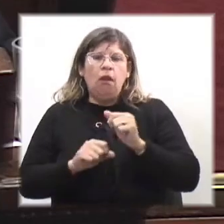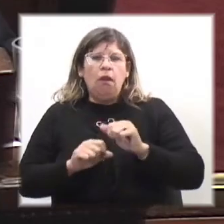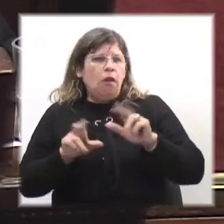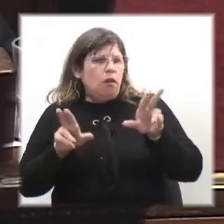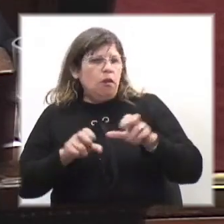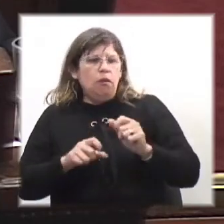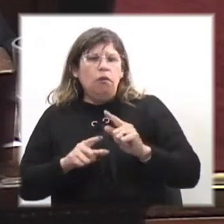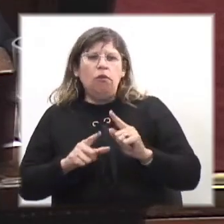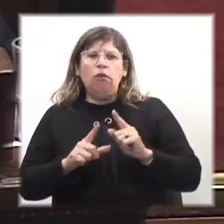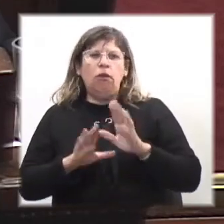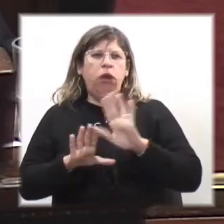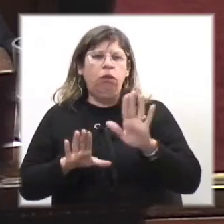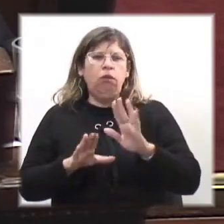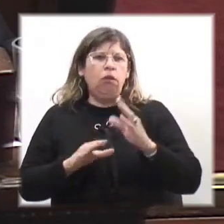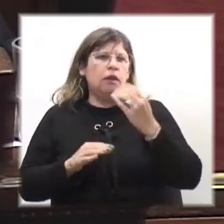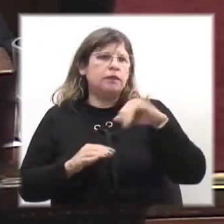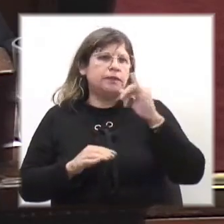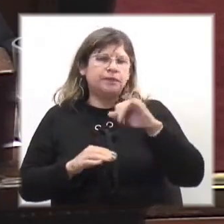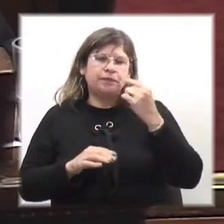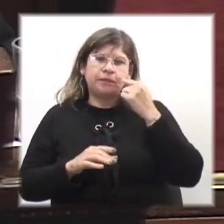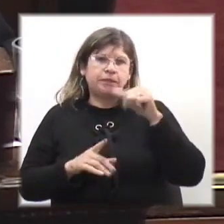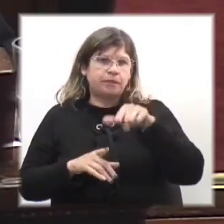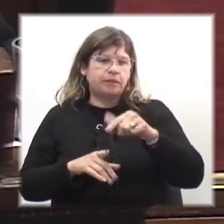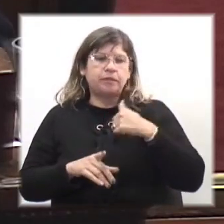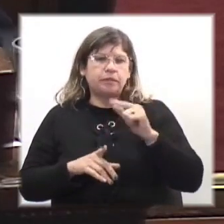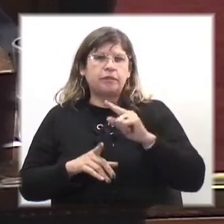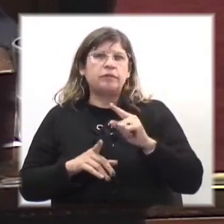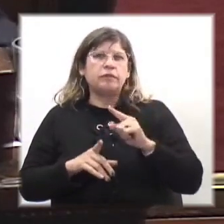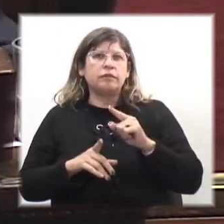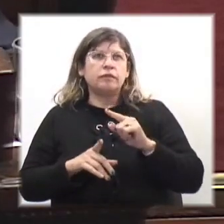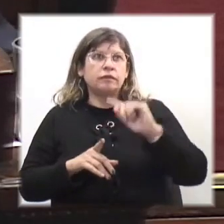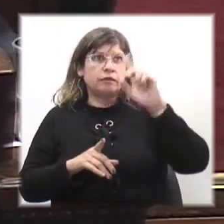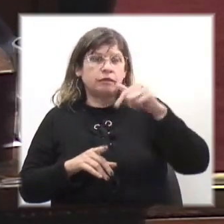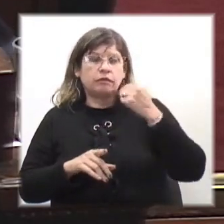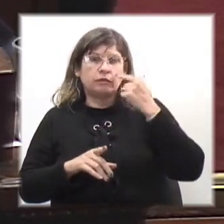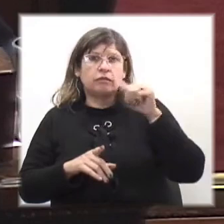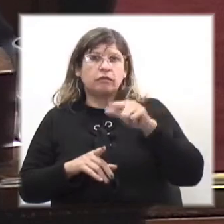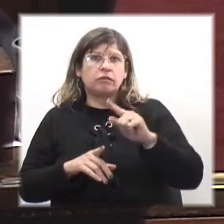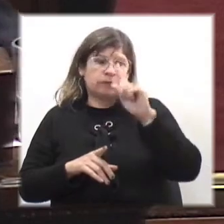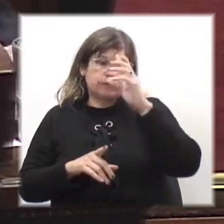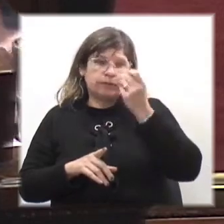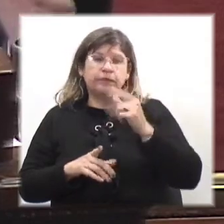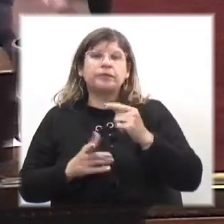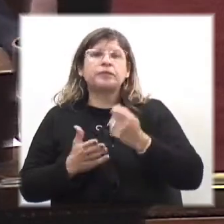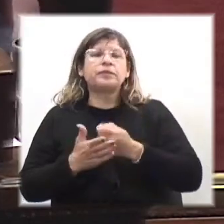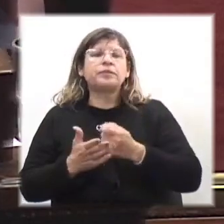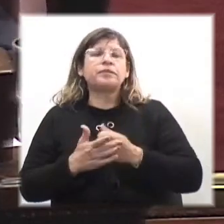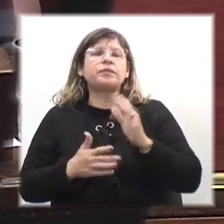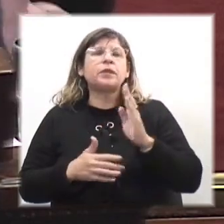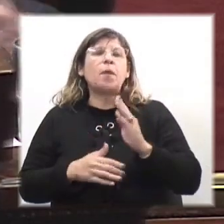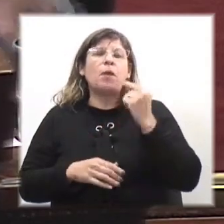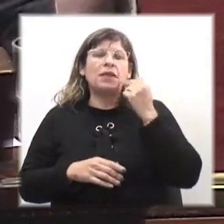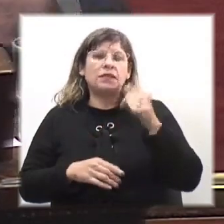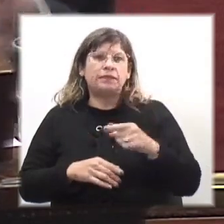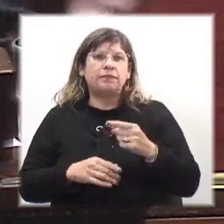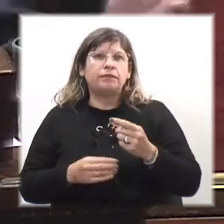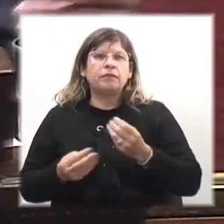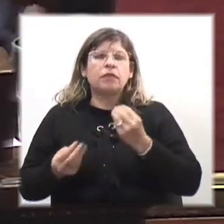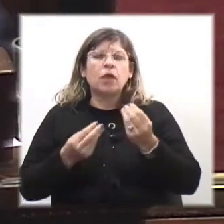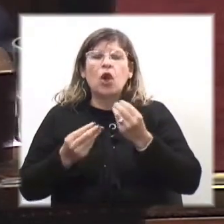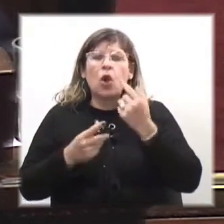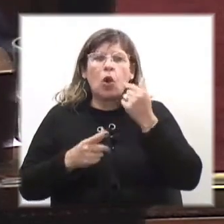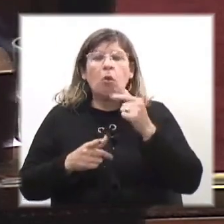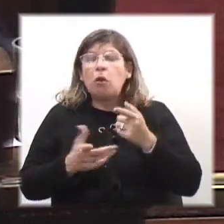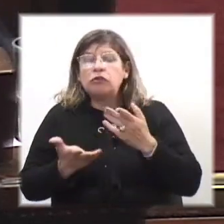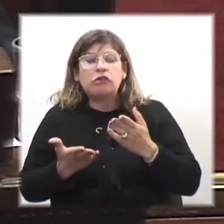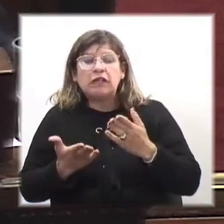ningún tipo de comisión, cargo, recargo, descuento de la suma de fondos provenientes por concepto de pago de propina. Nuevamente, ¿cómo se discrimina